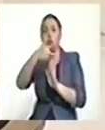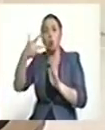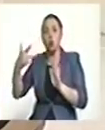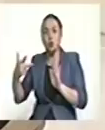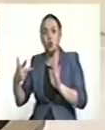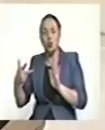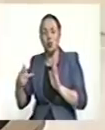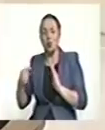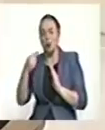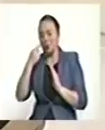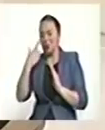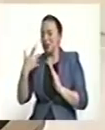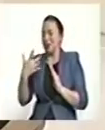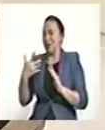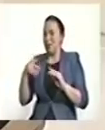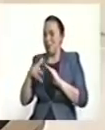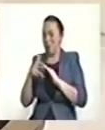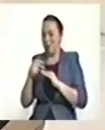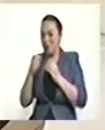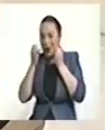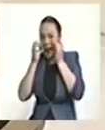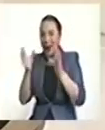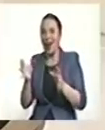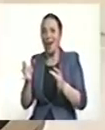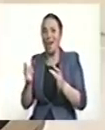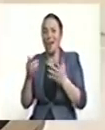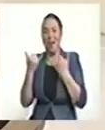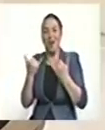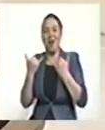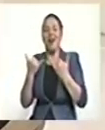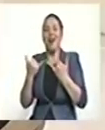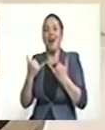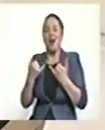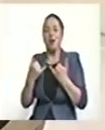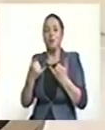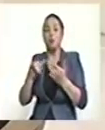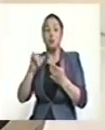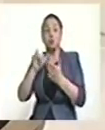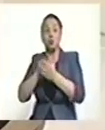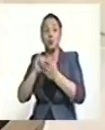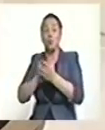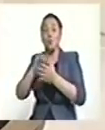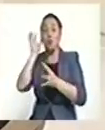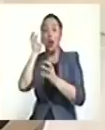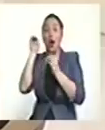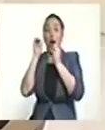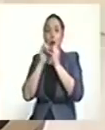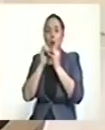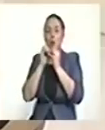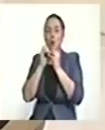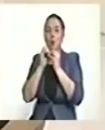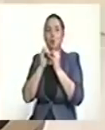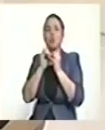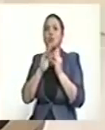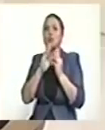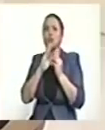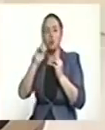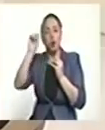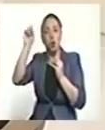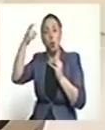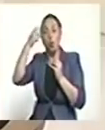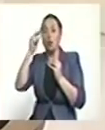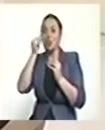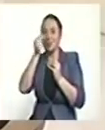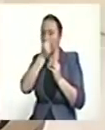miren lo atroz que hay acá, se le está dando el rango a los acuerdos entre el gobierno Santos